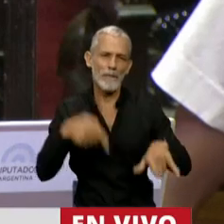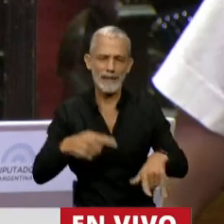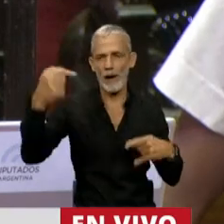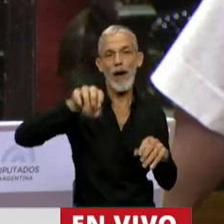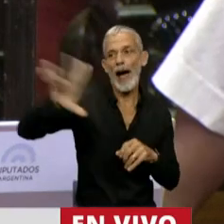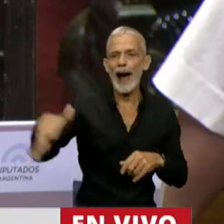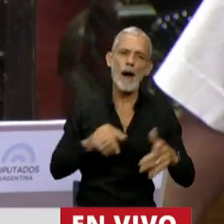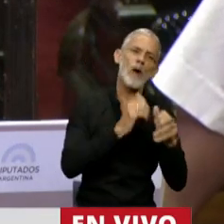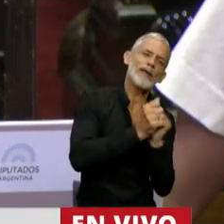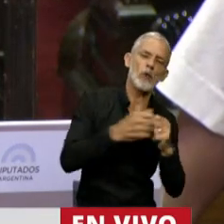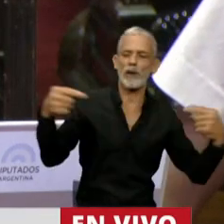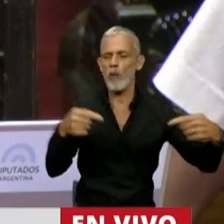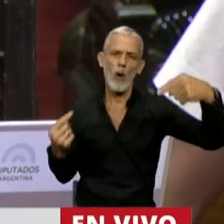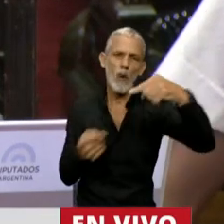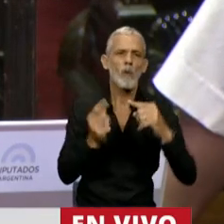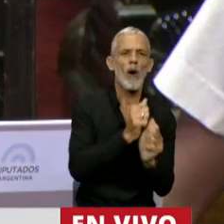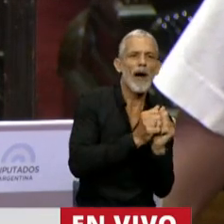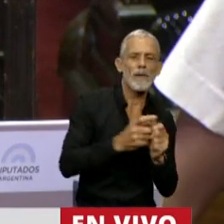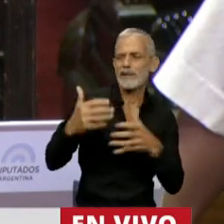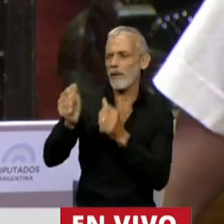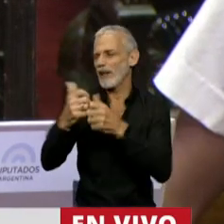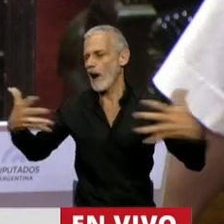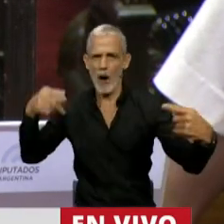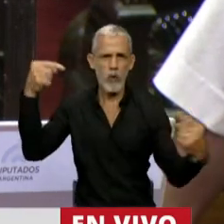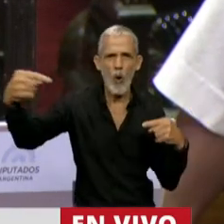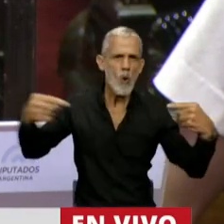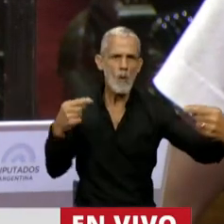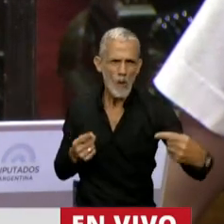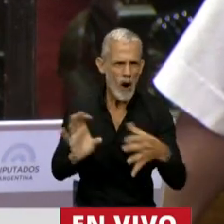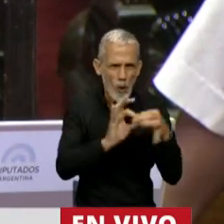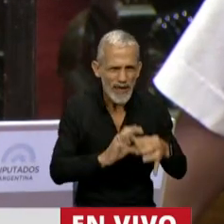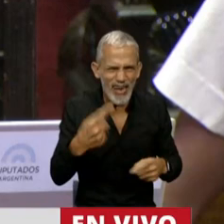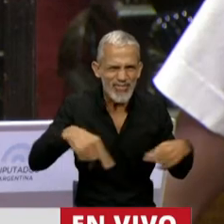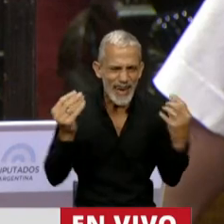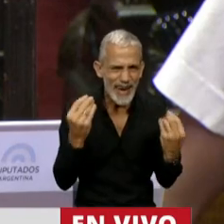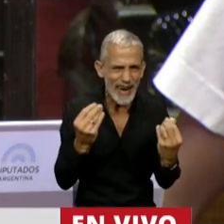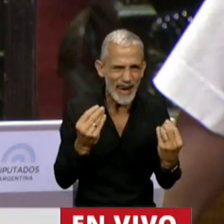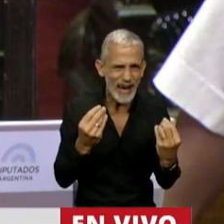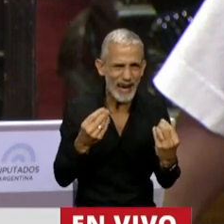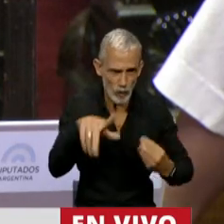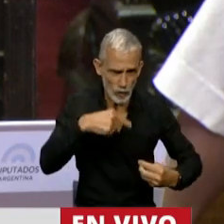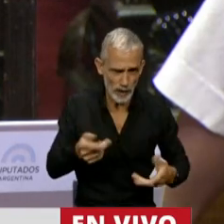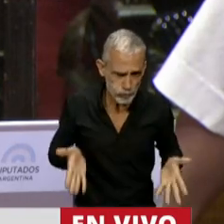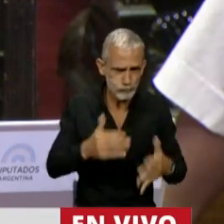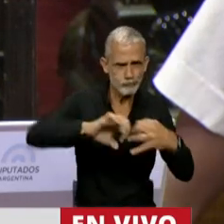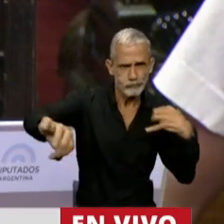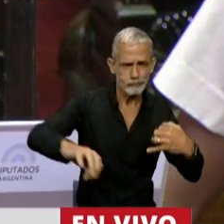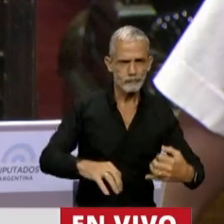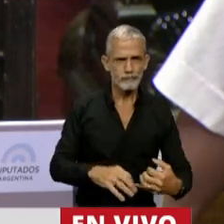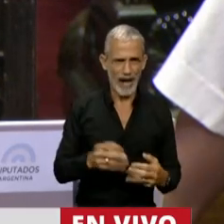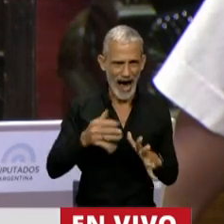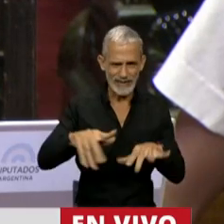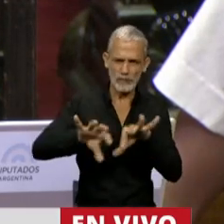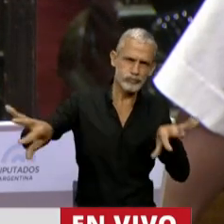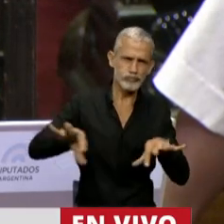el campo contra la industria, las pymes contra las grandes empresas. ¿De qué unidad nacional le hablan, muchachos? Esa es la falsa